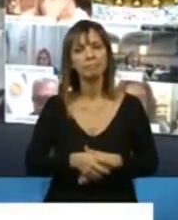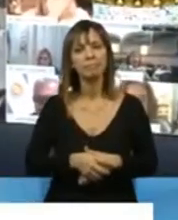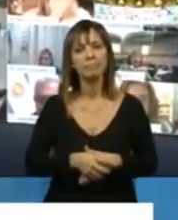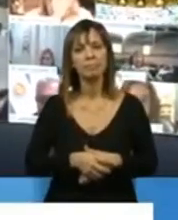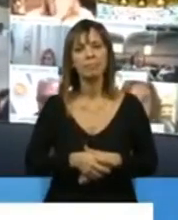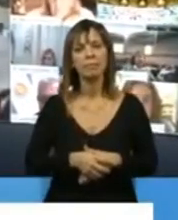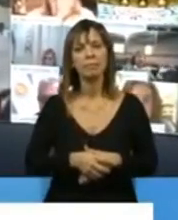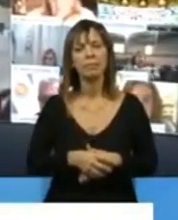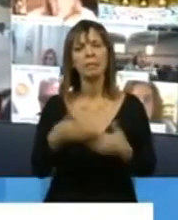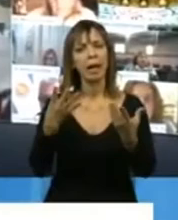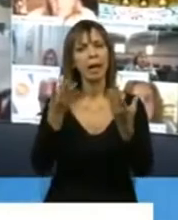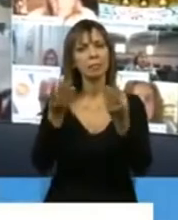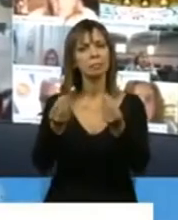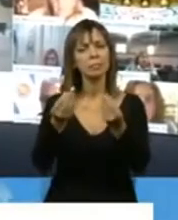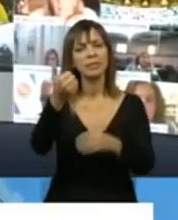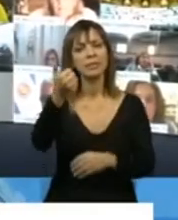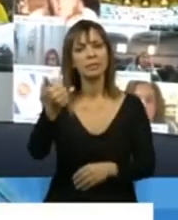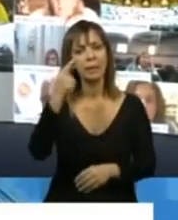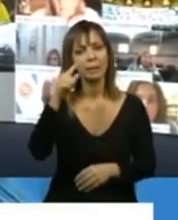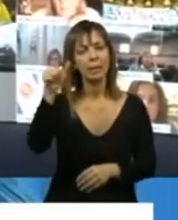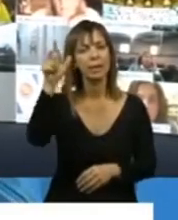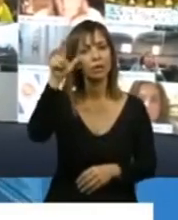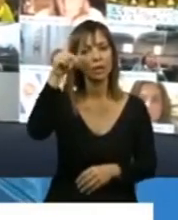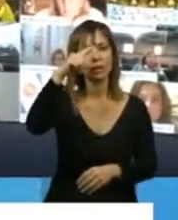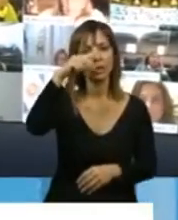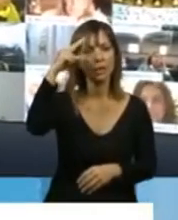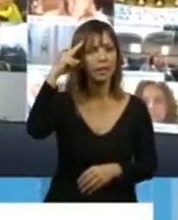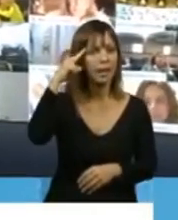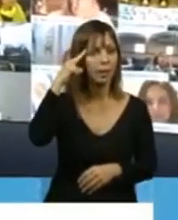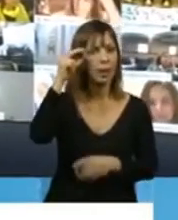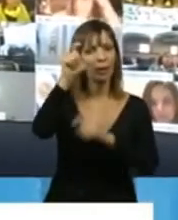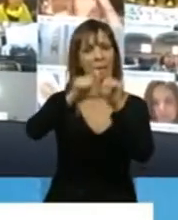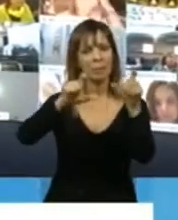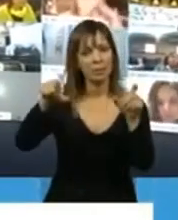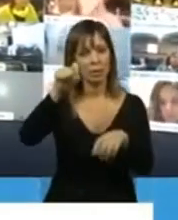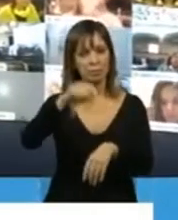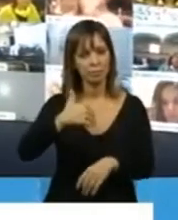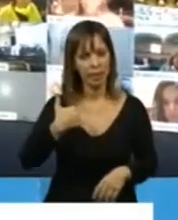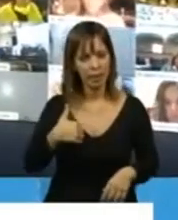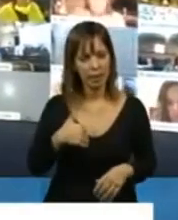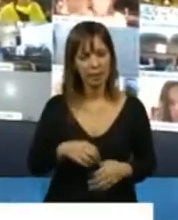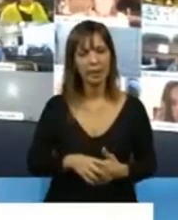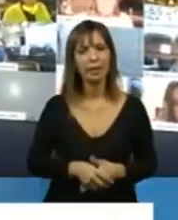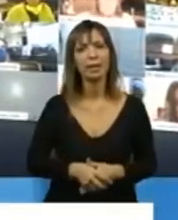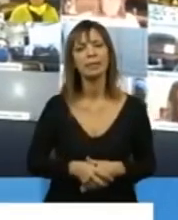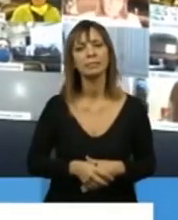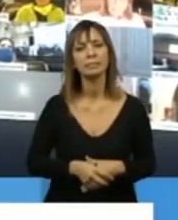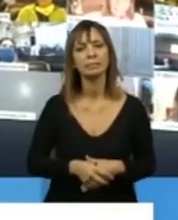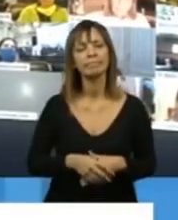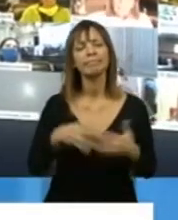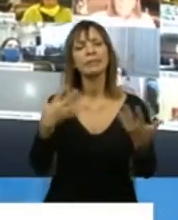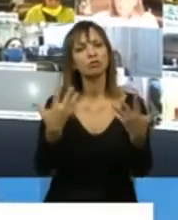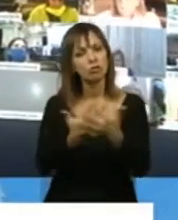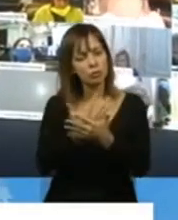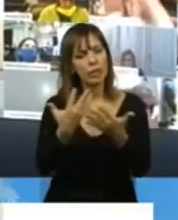los 6.879 compatriotas que fueron, que sufrieron